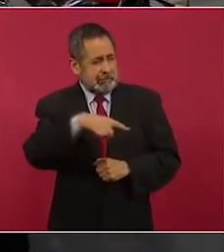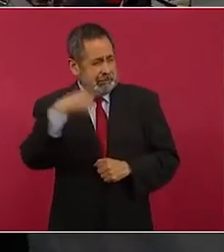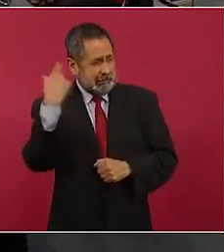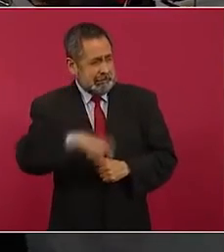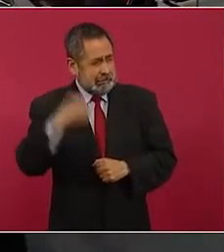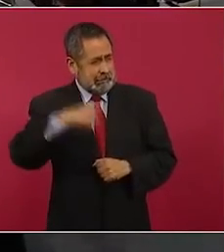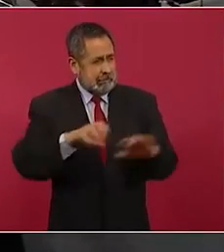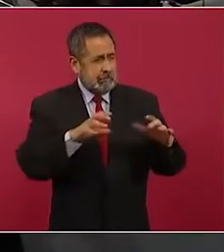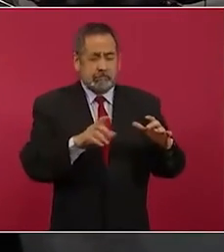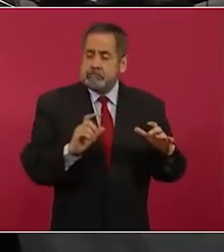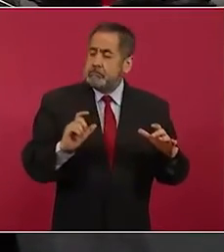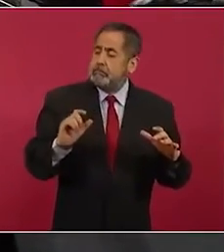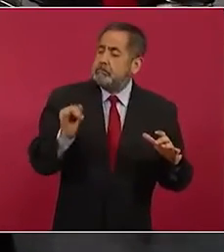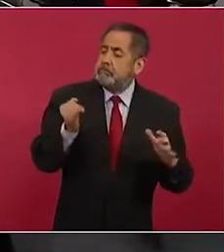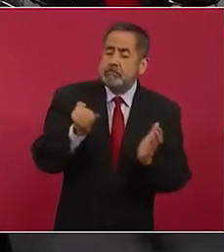arriba.